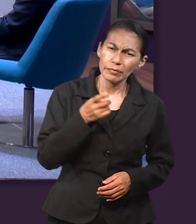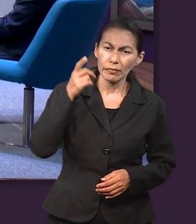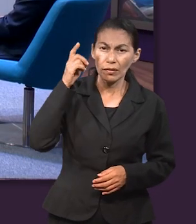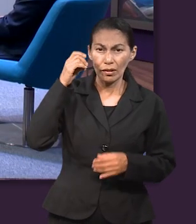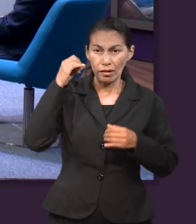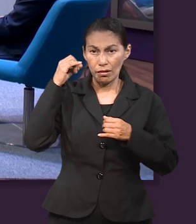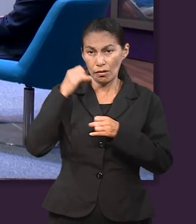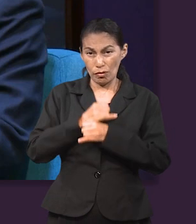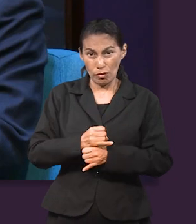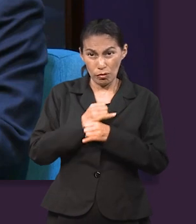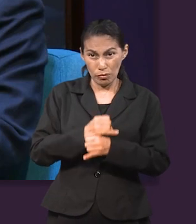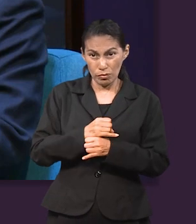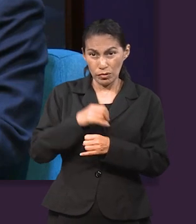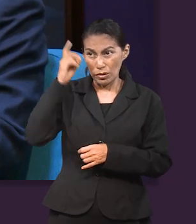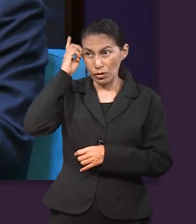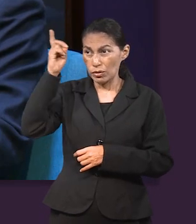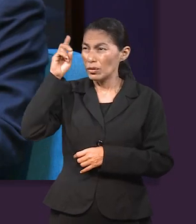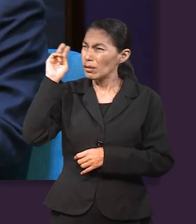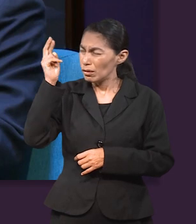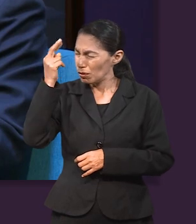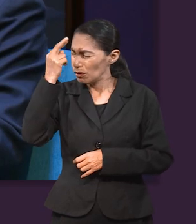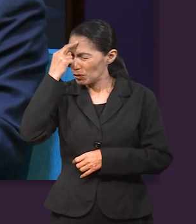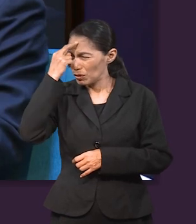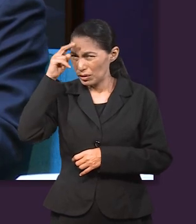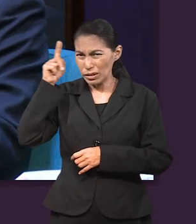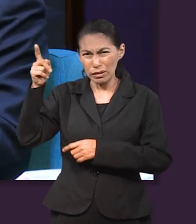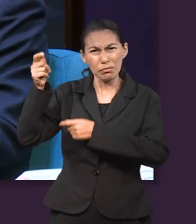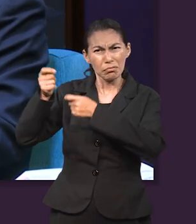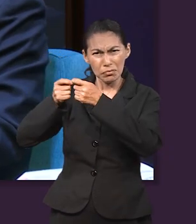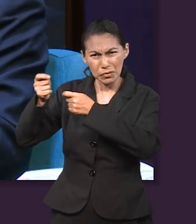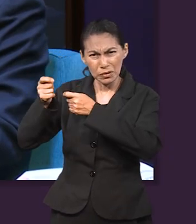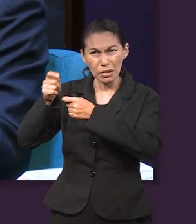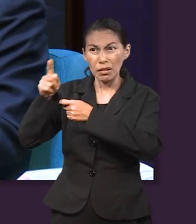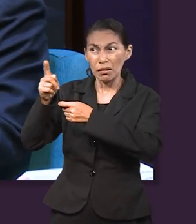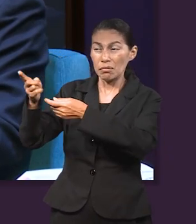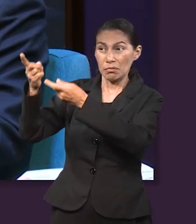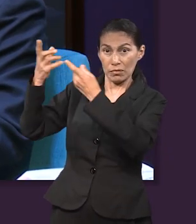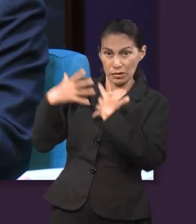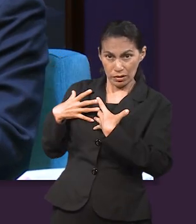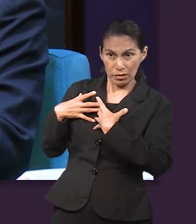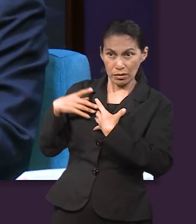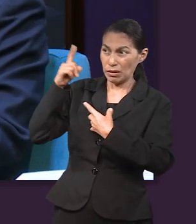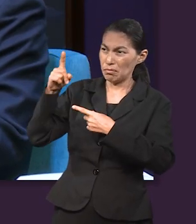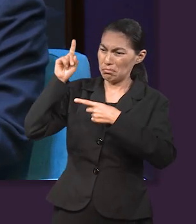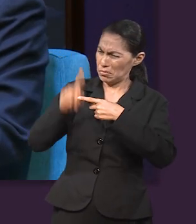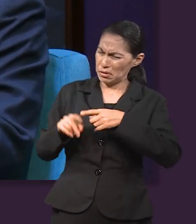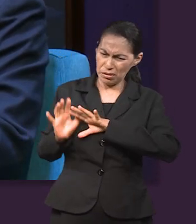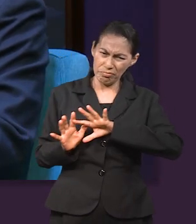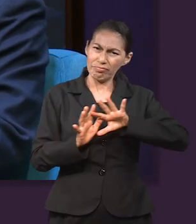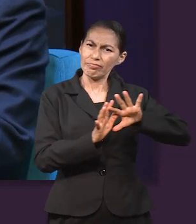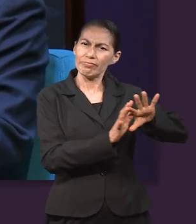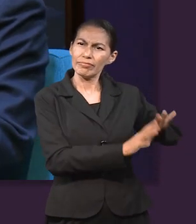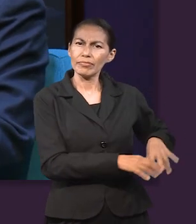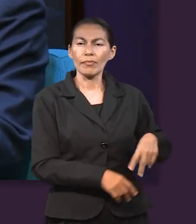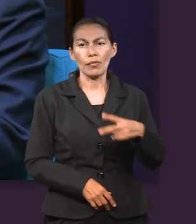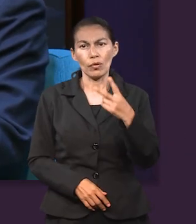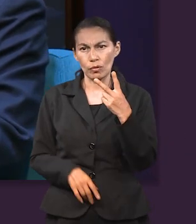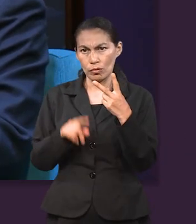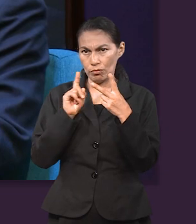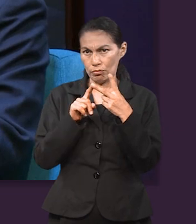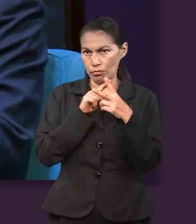en segundo lugar, dice que Job reconoce a Dios, todavía tiene el control total.